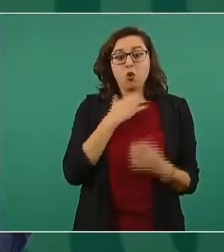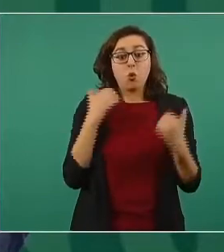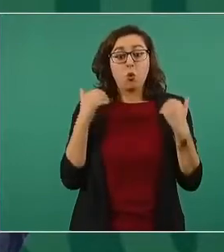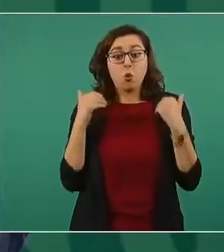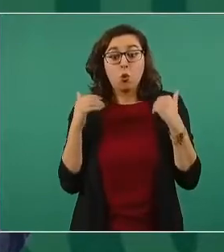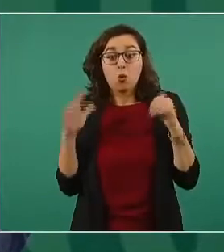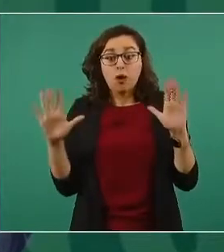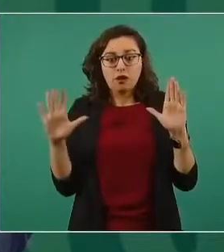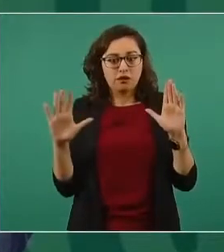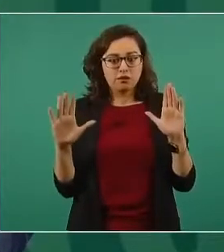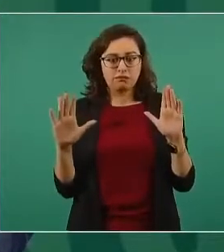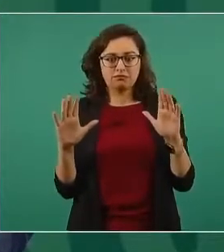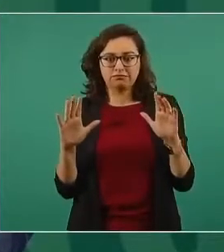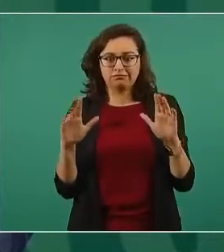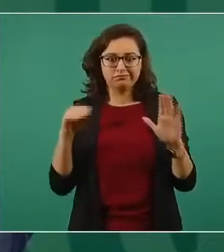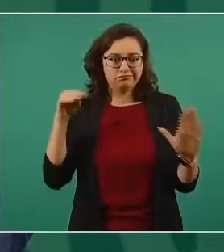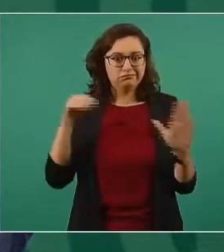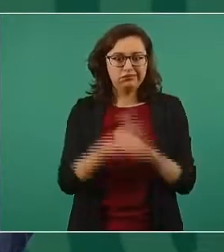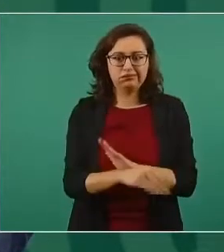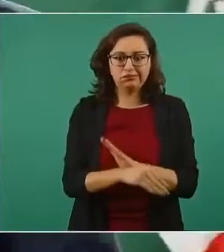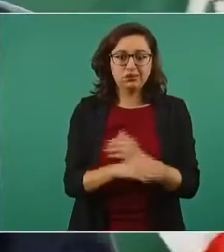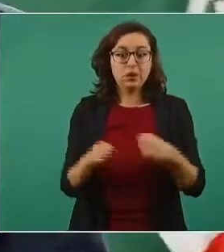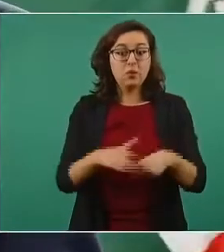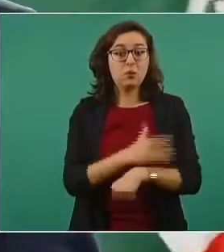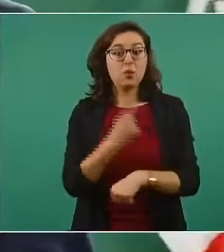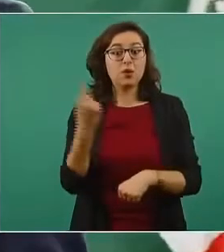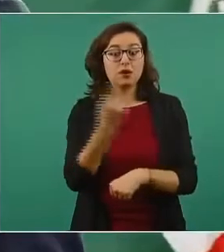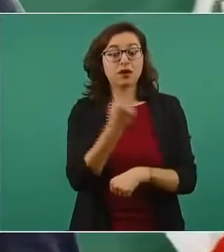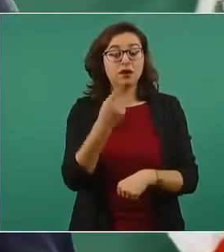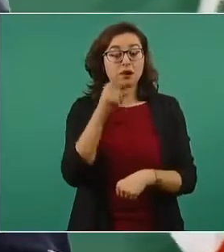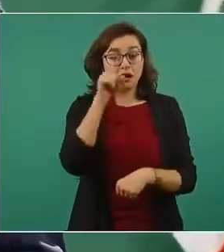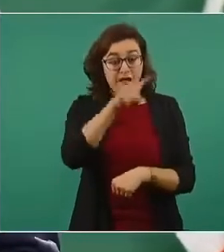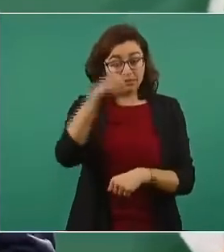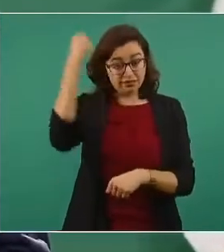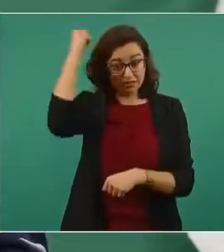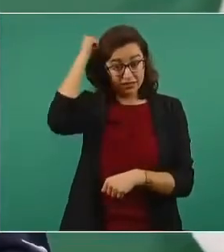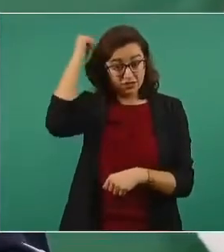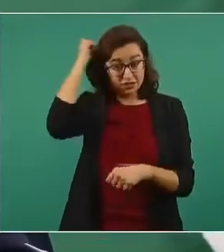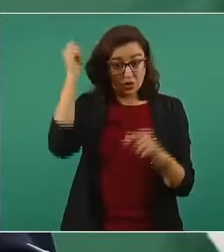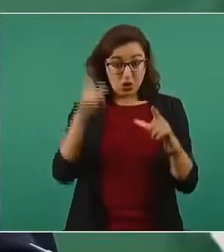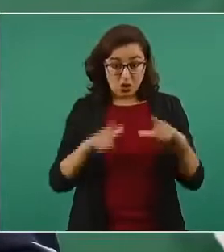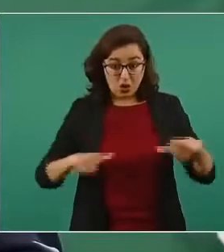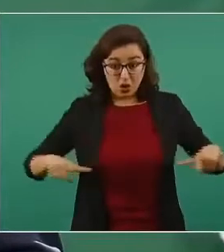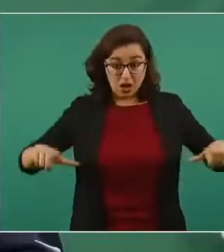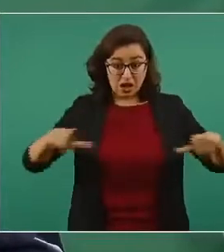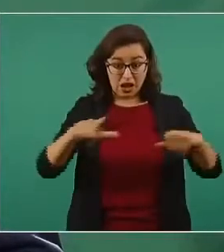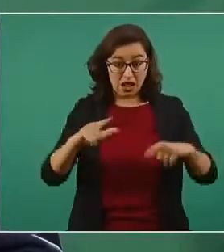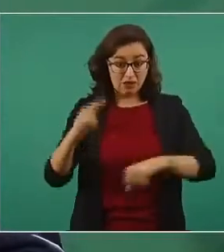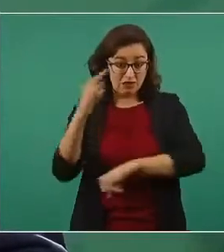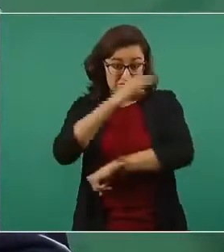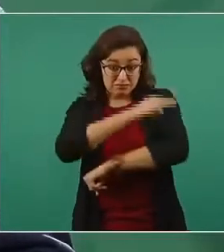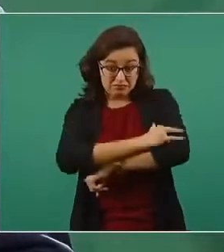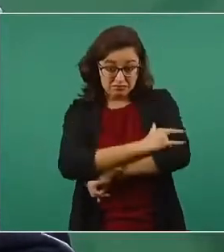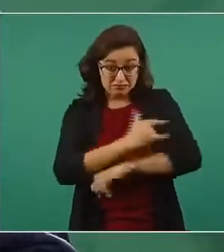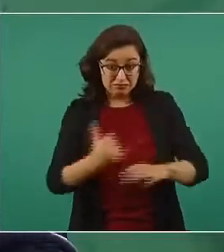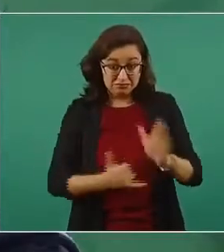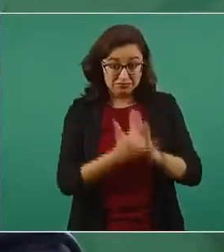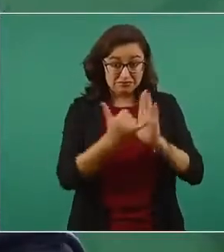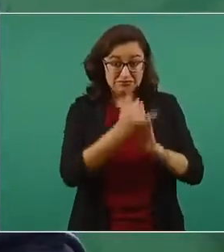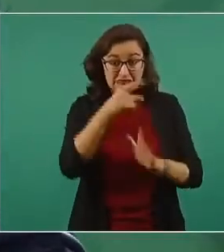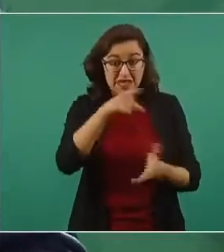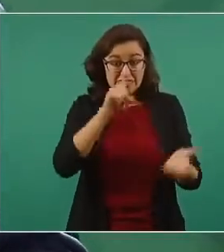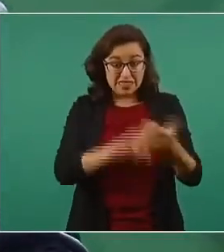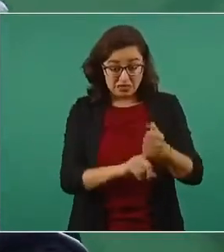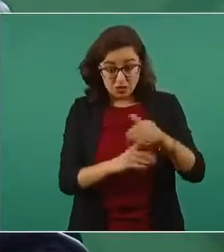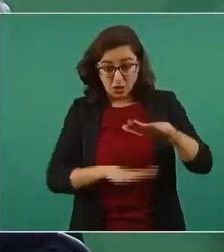más fangosa de la Ciudad de México, del Valle de